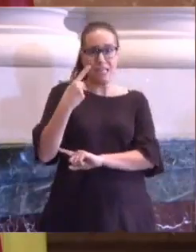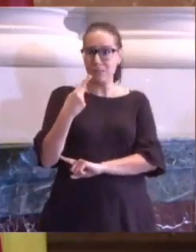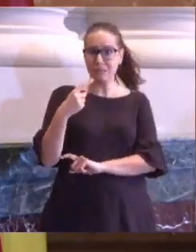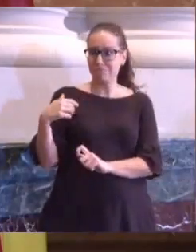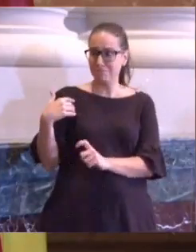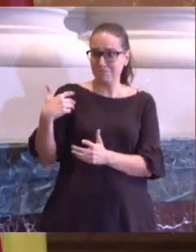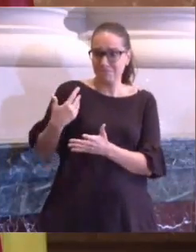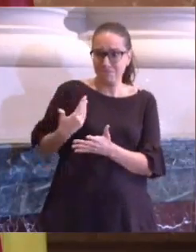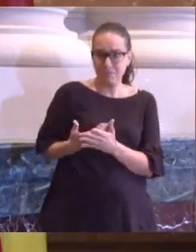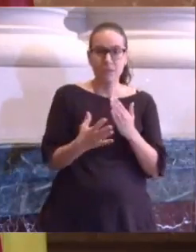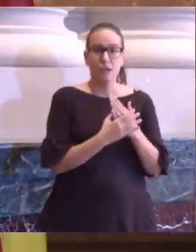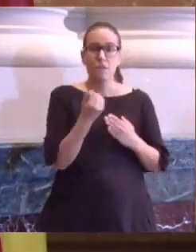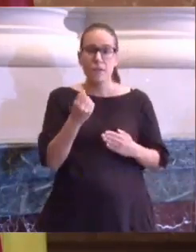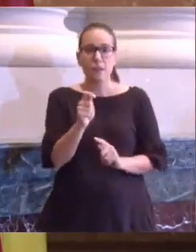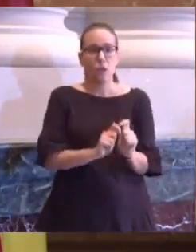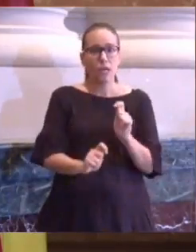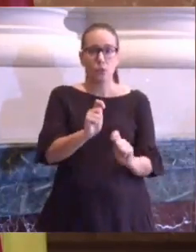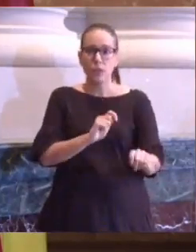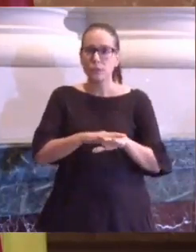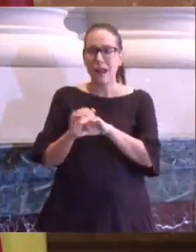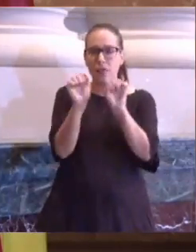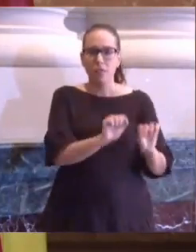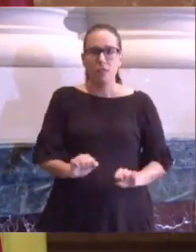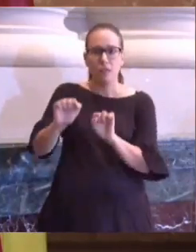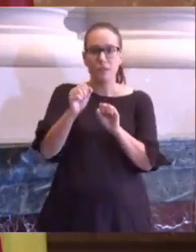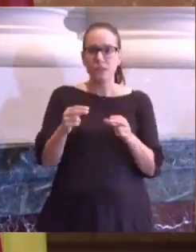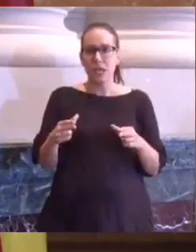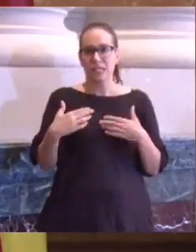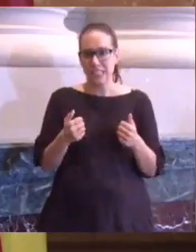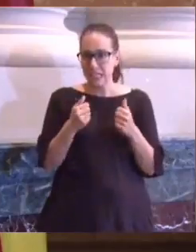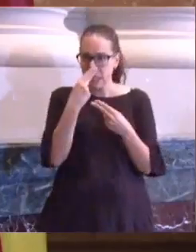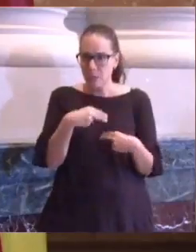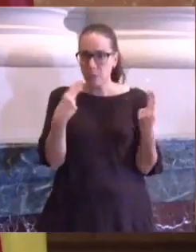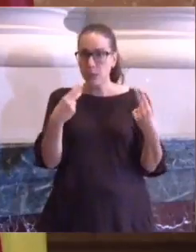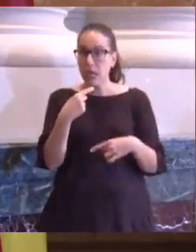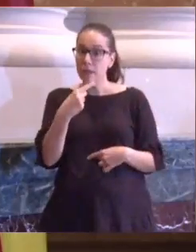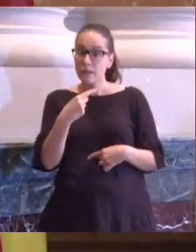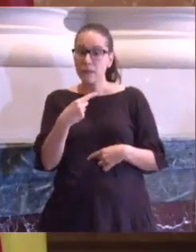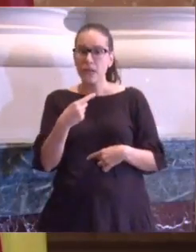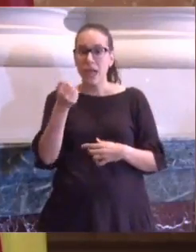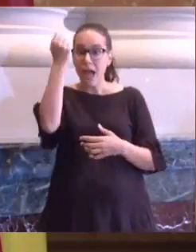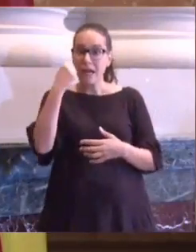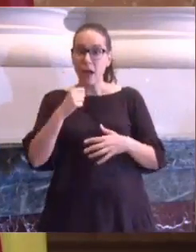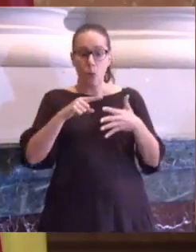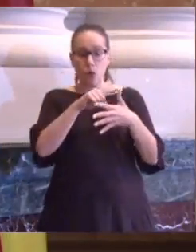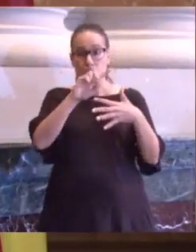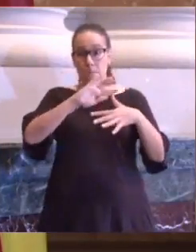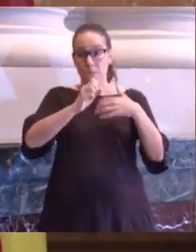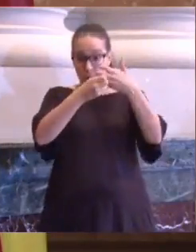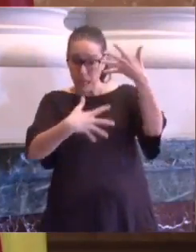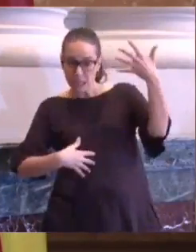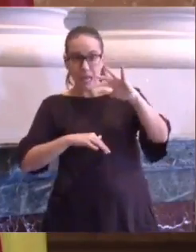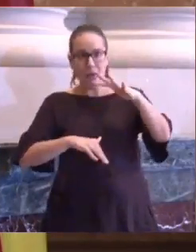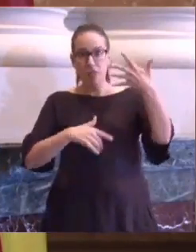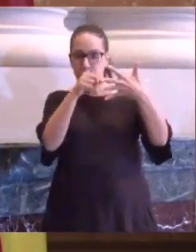poniendo de manifiesto la Federación de Asociaciones para la Defensa de la Sanidad Pública, que la coloca entre las cinco primeras. La